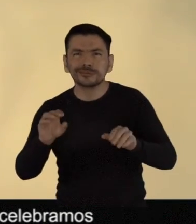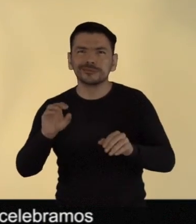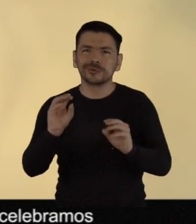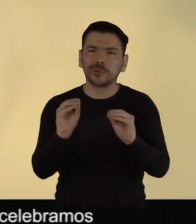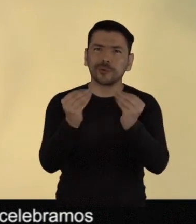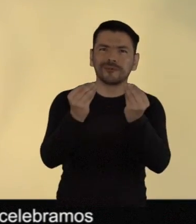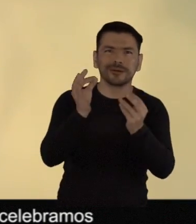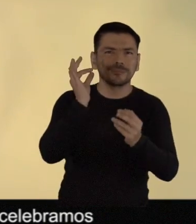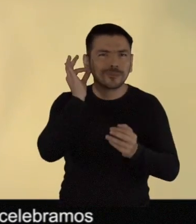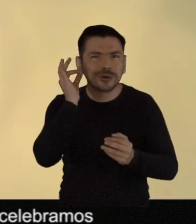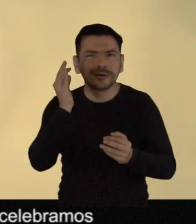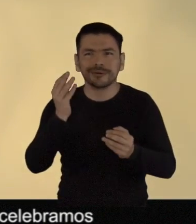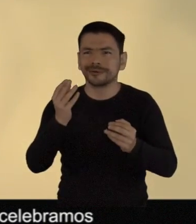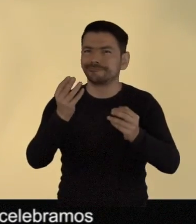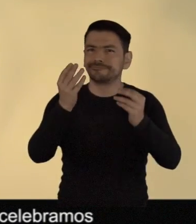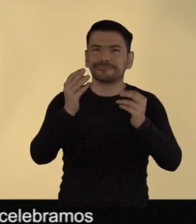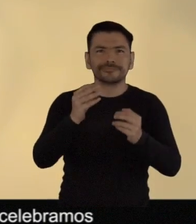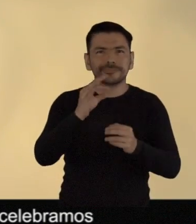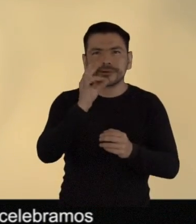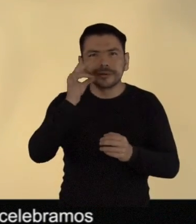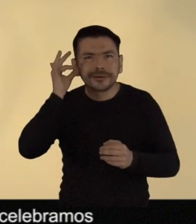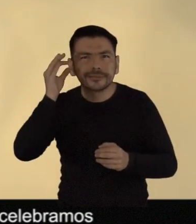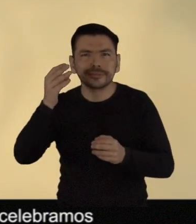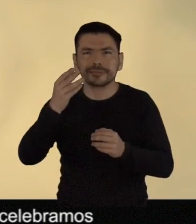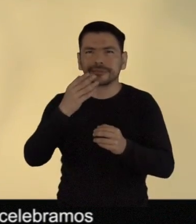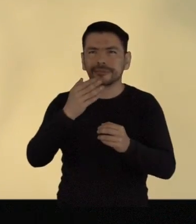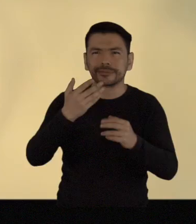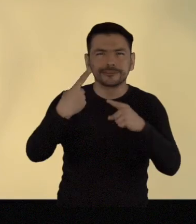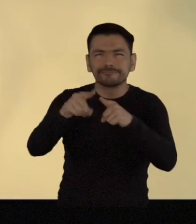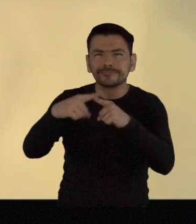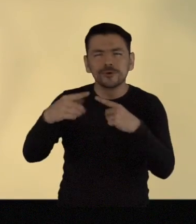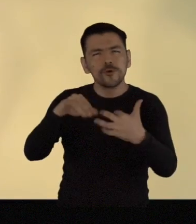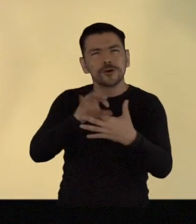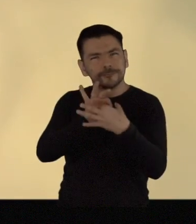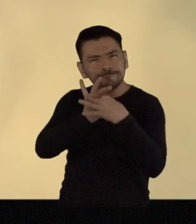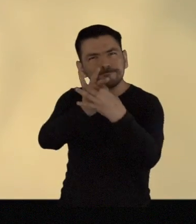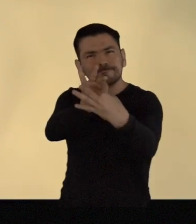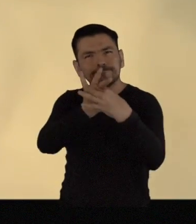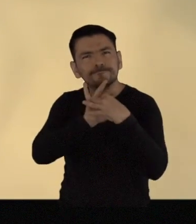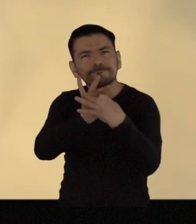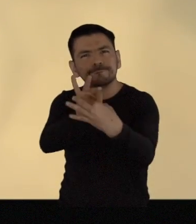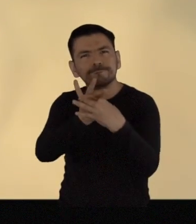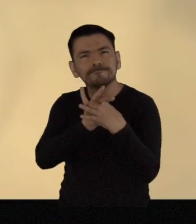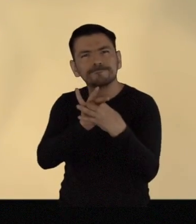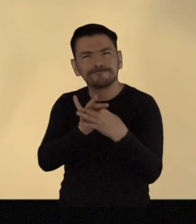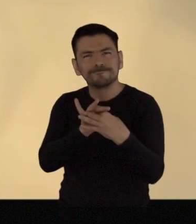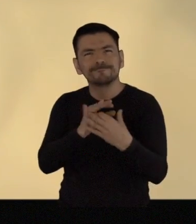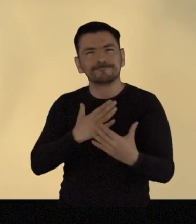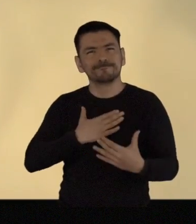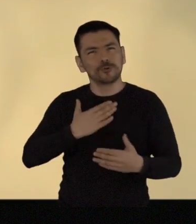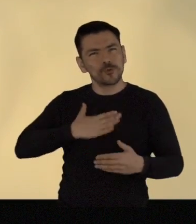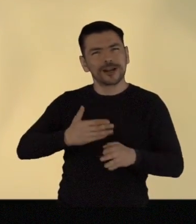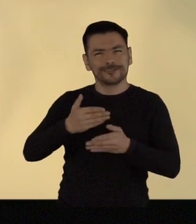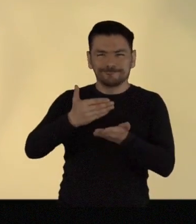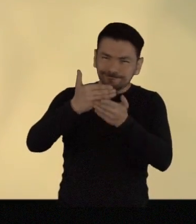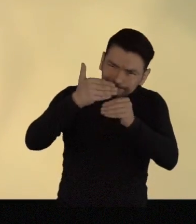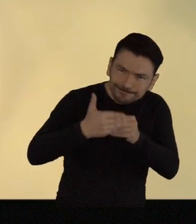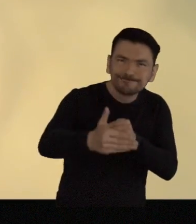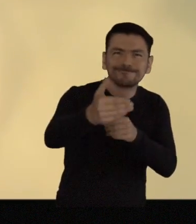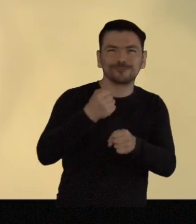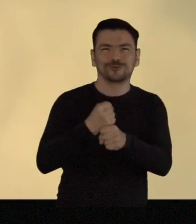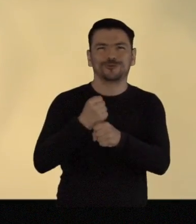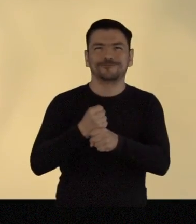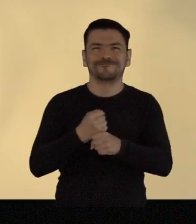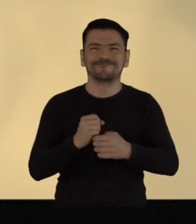a cada adolescente, a cada mujer indígena. Estamos con ustedes, hoy